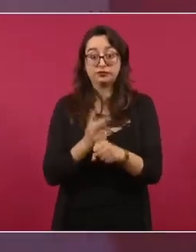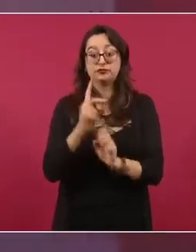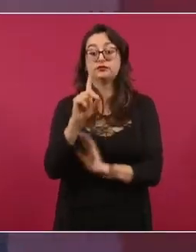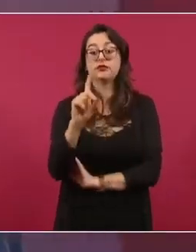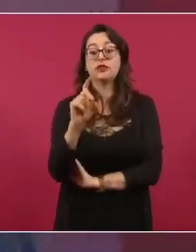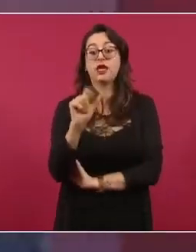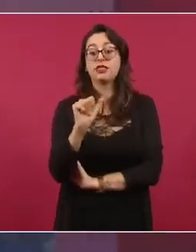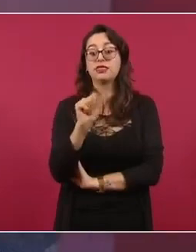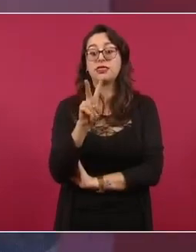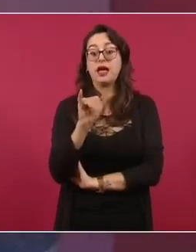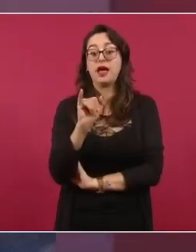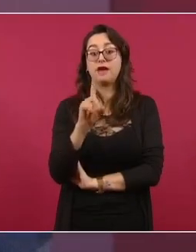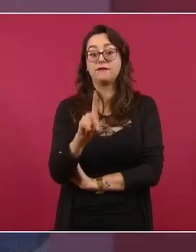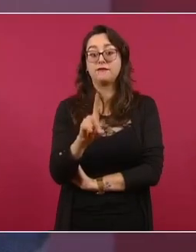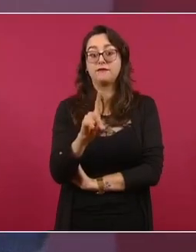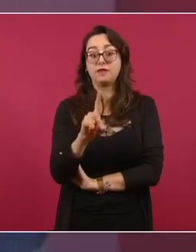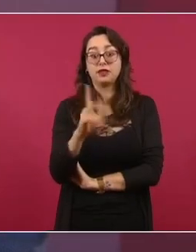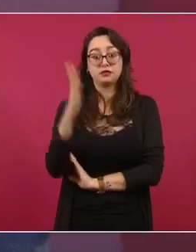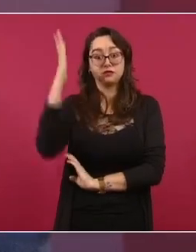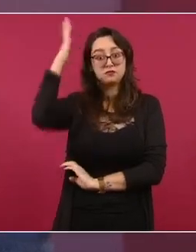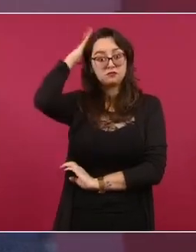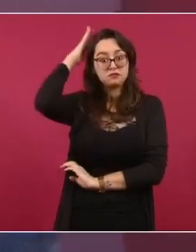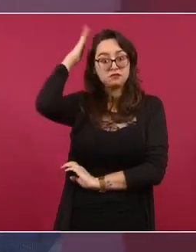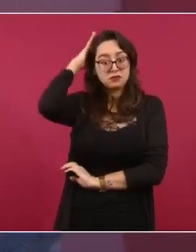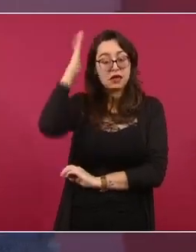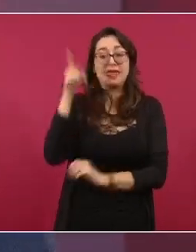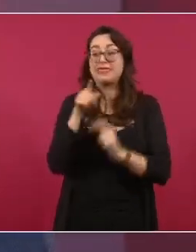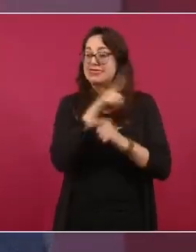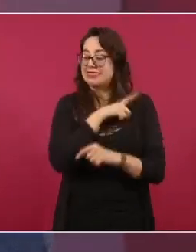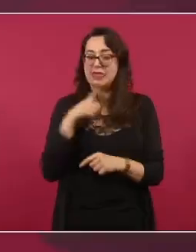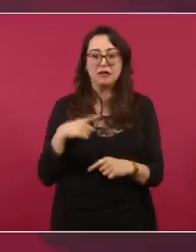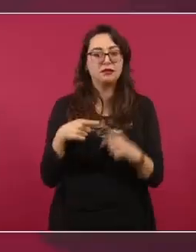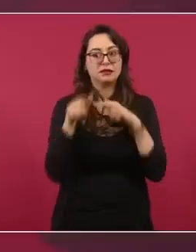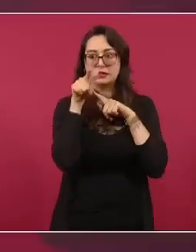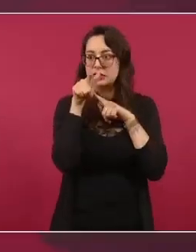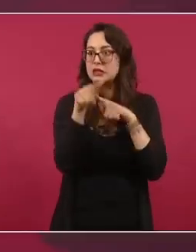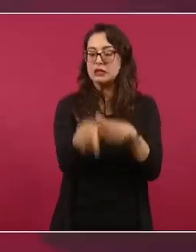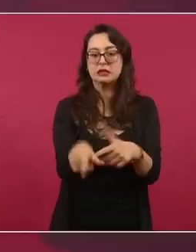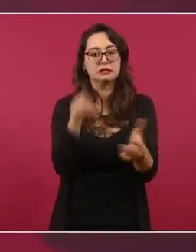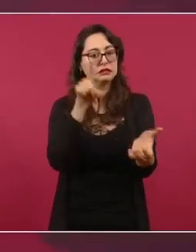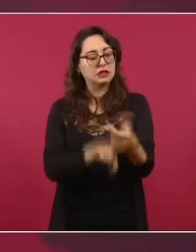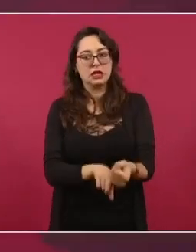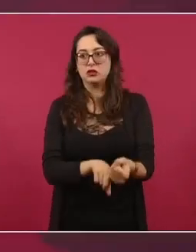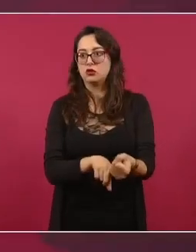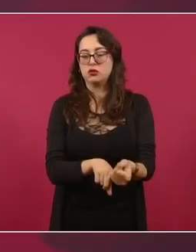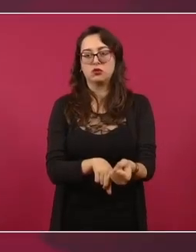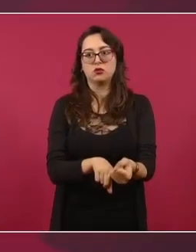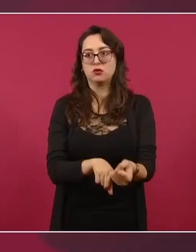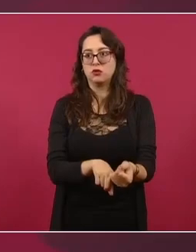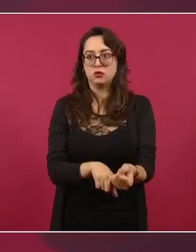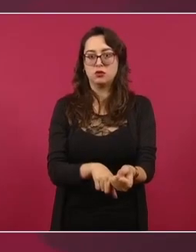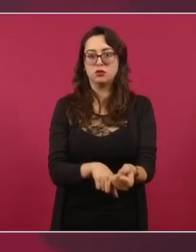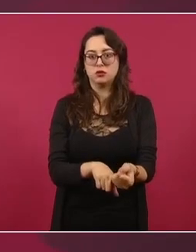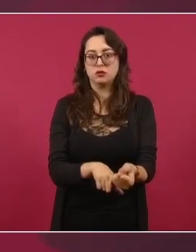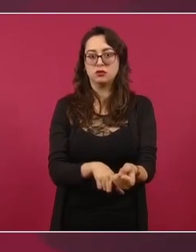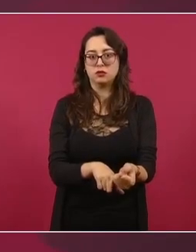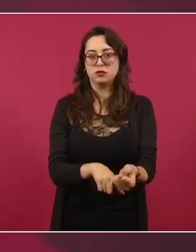Córdoba Campos como comandante de la Guardia Nacional por